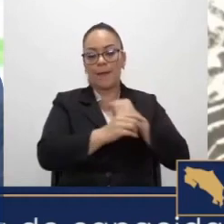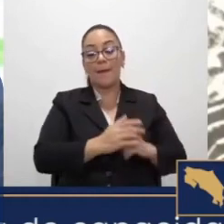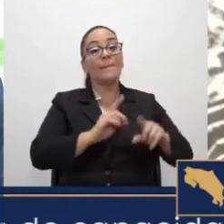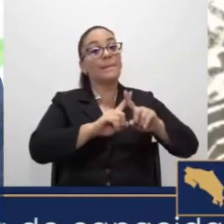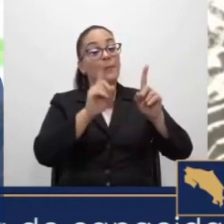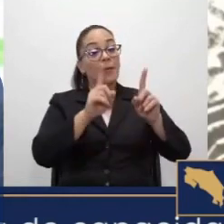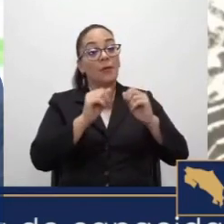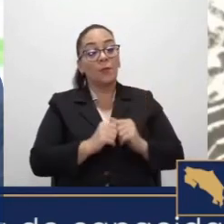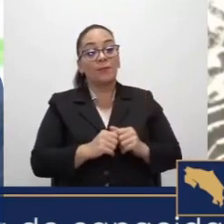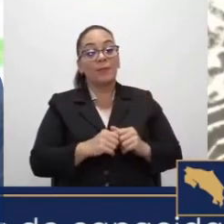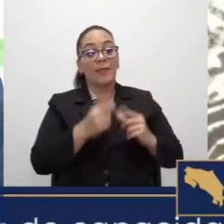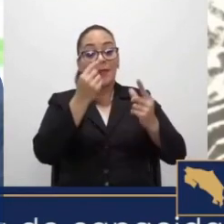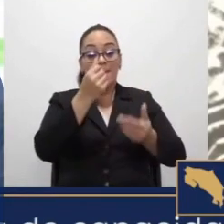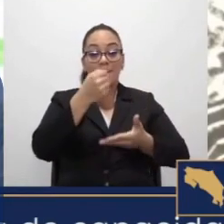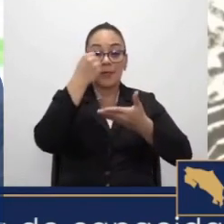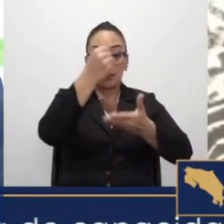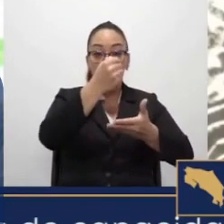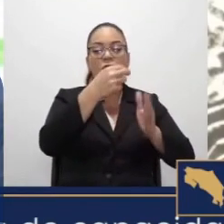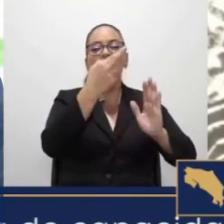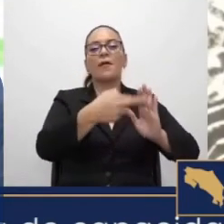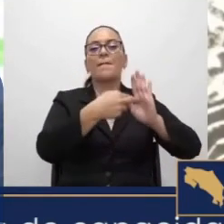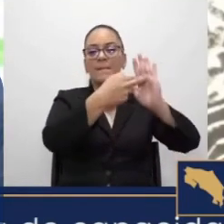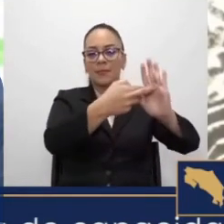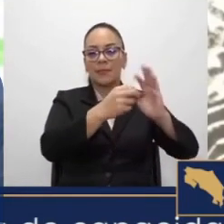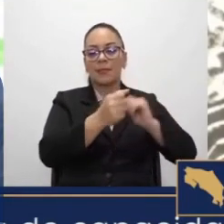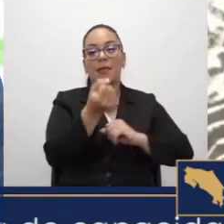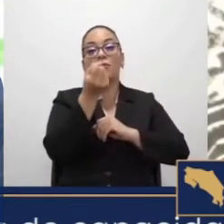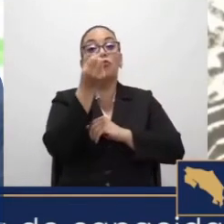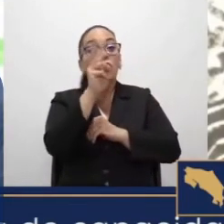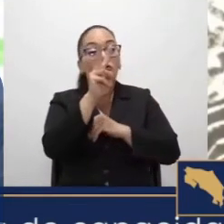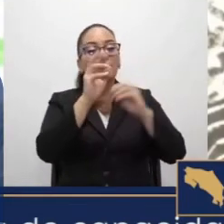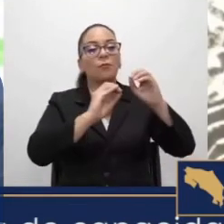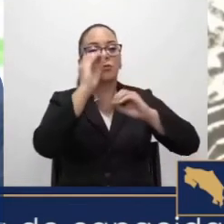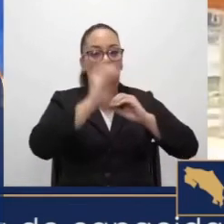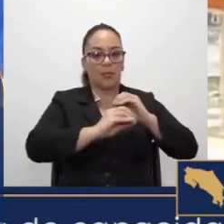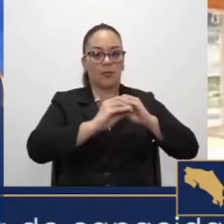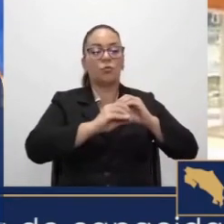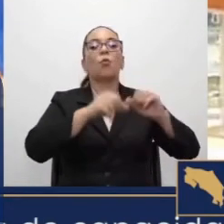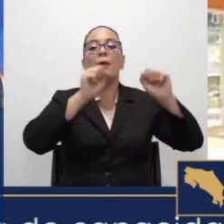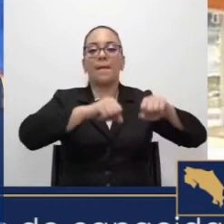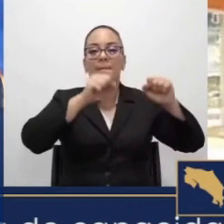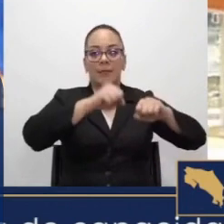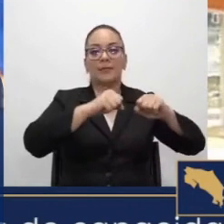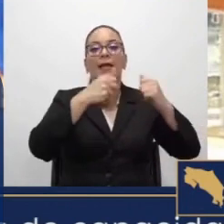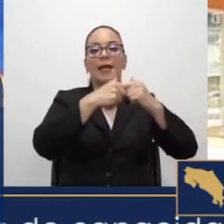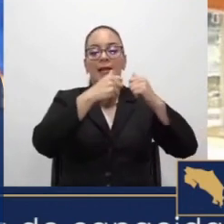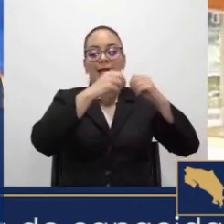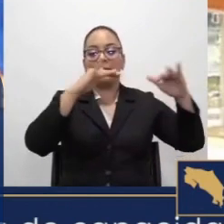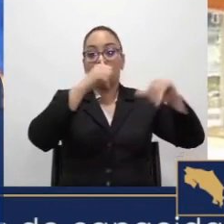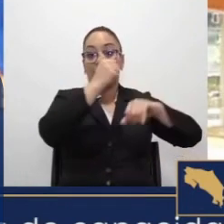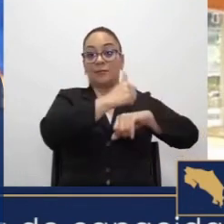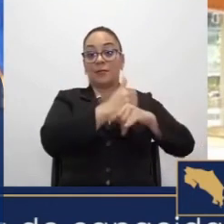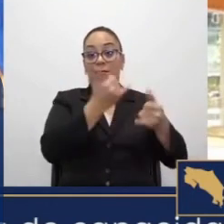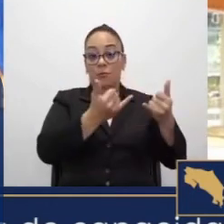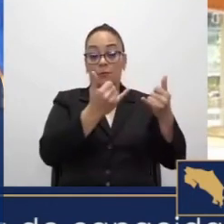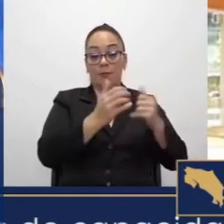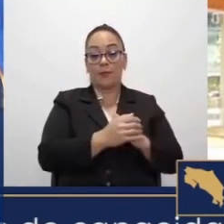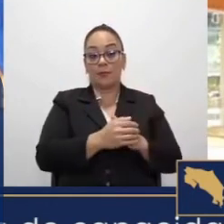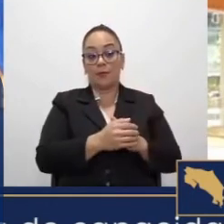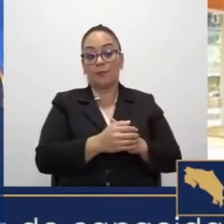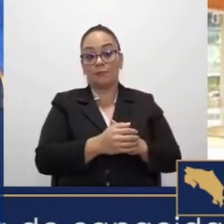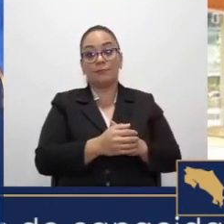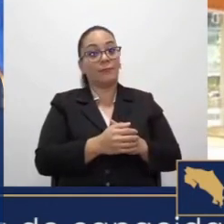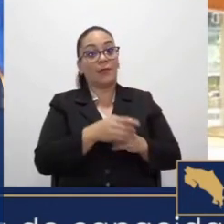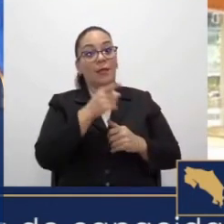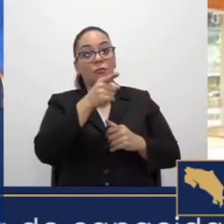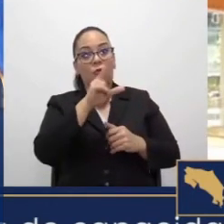Esta inversión representa el 12% de la capacidad eléctrica instalada hoy en día, eso no es menor, es